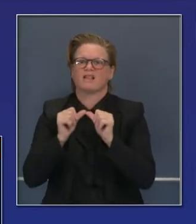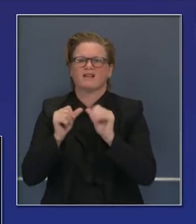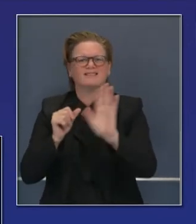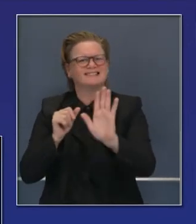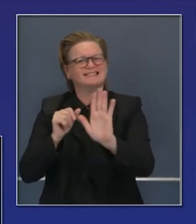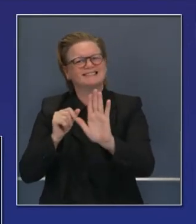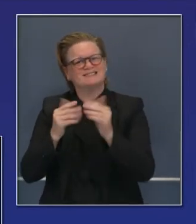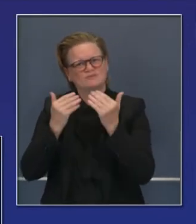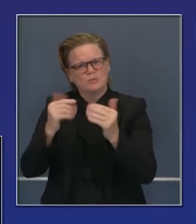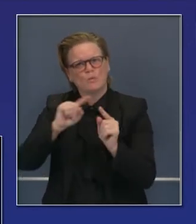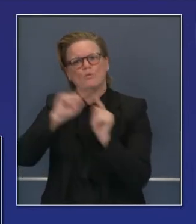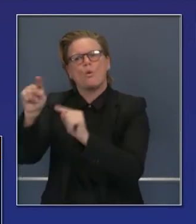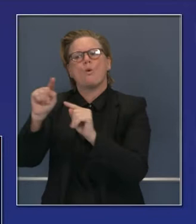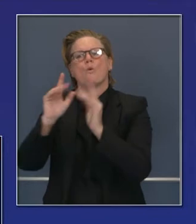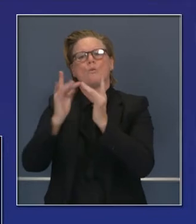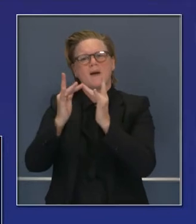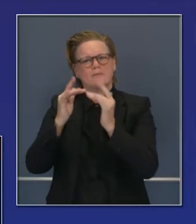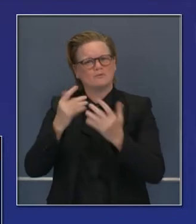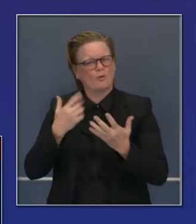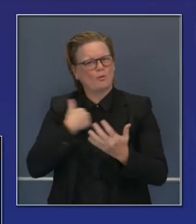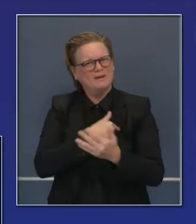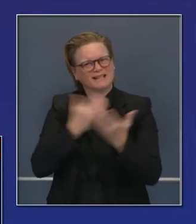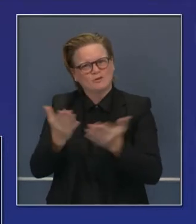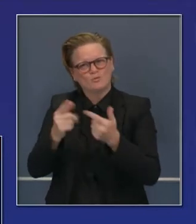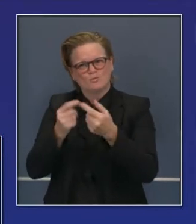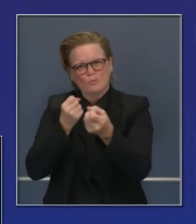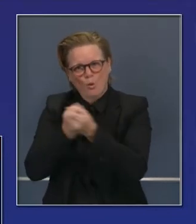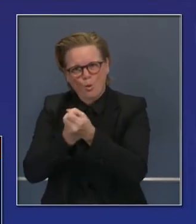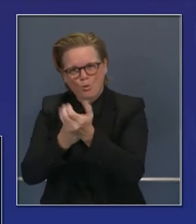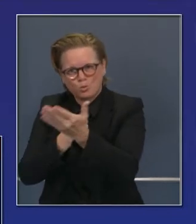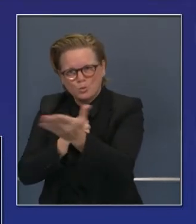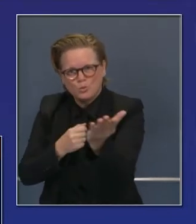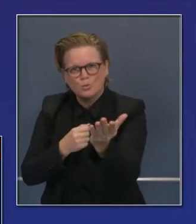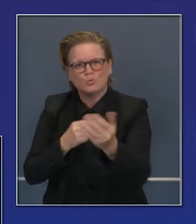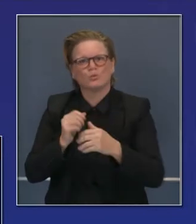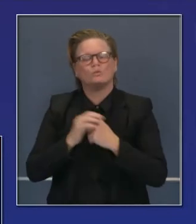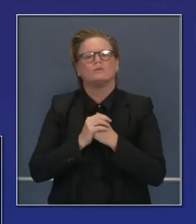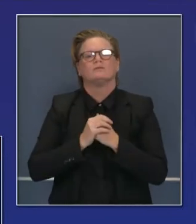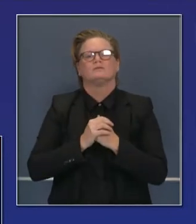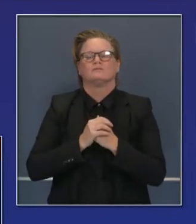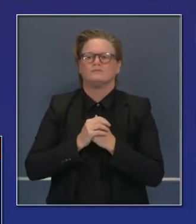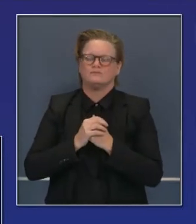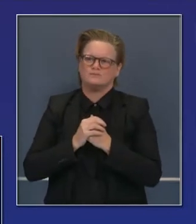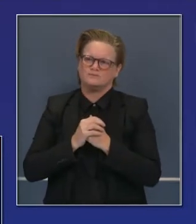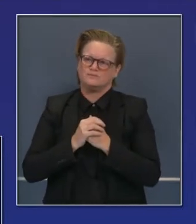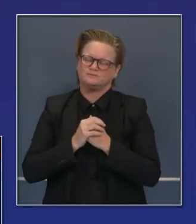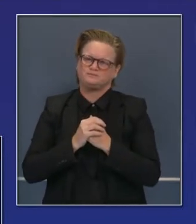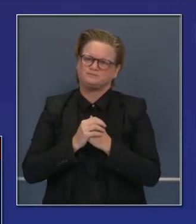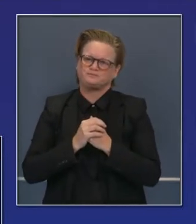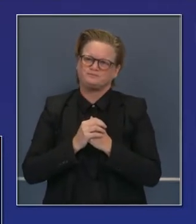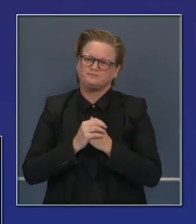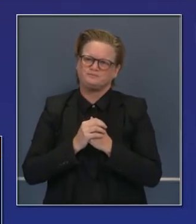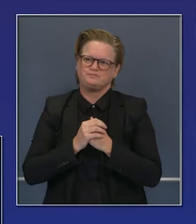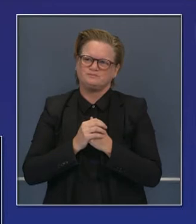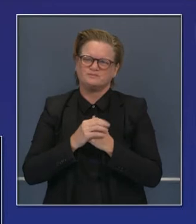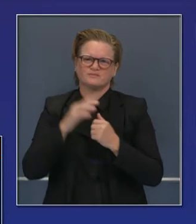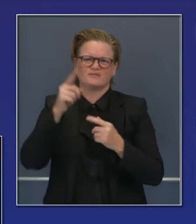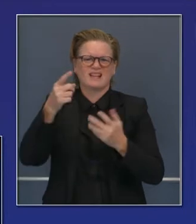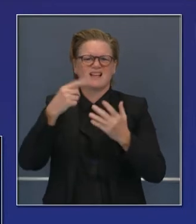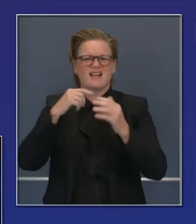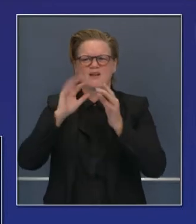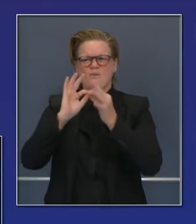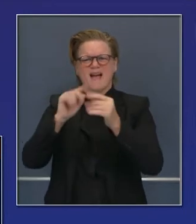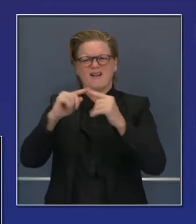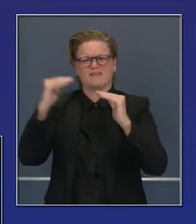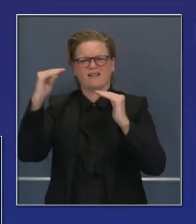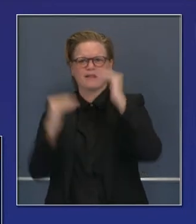cuanto a la ayuda y apoyo para negocios. Estamos viendo esos sectores que están siendo impactados desproporcionadamente por la